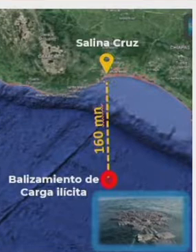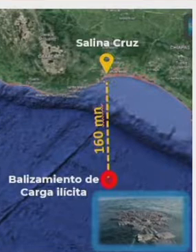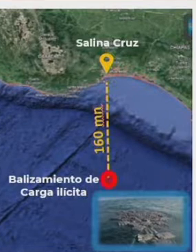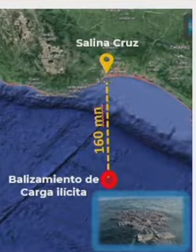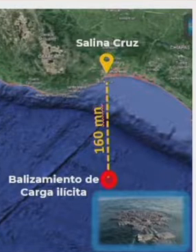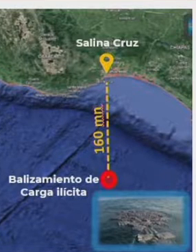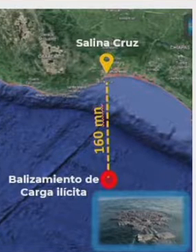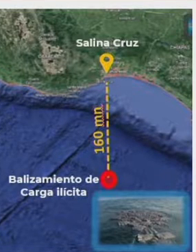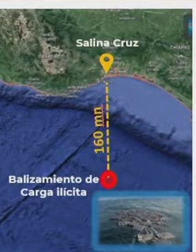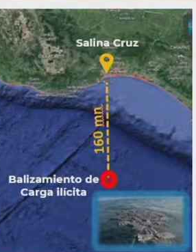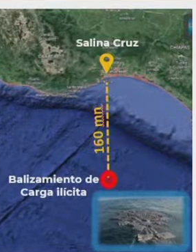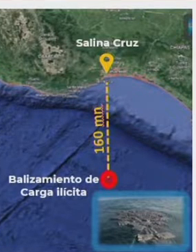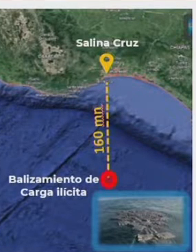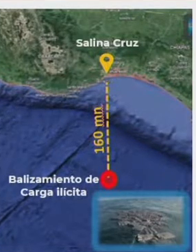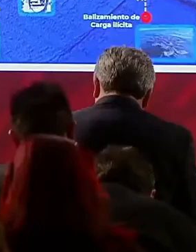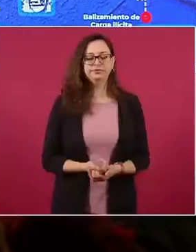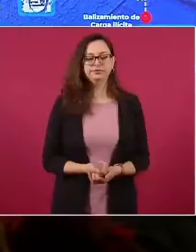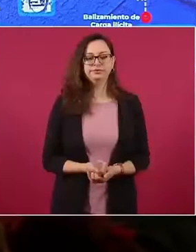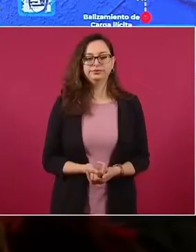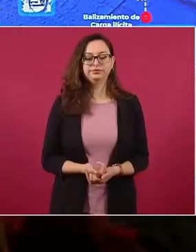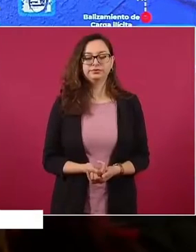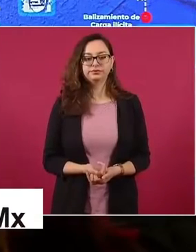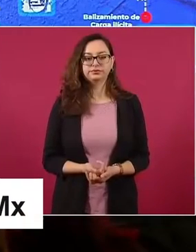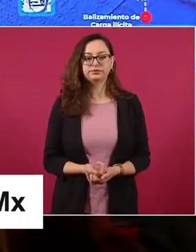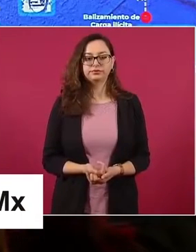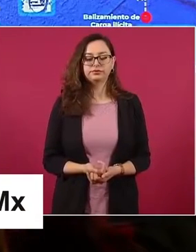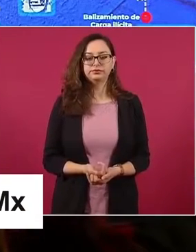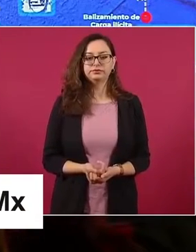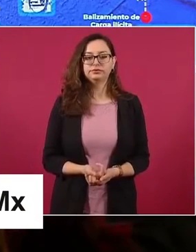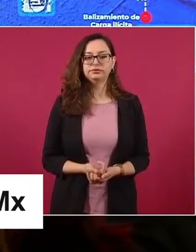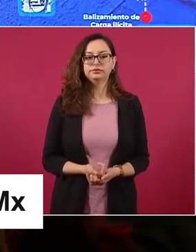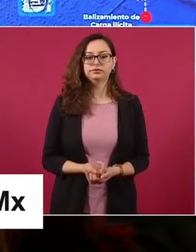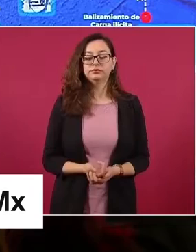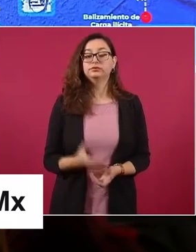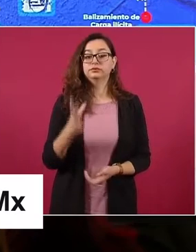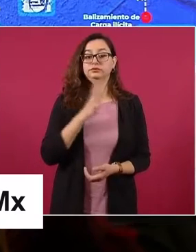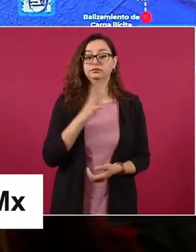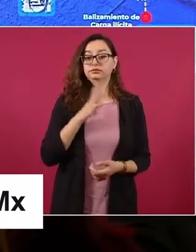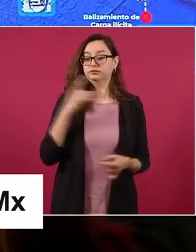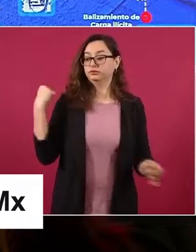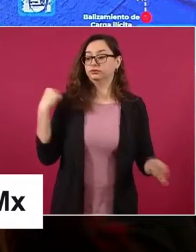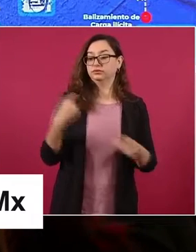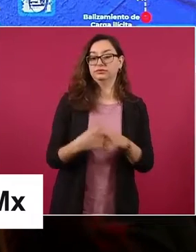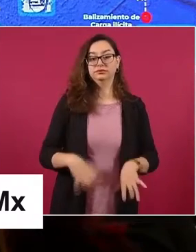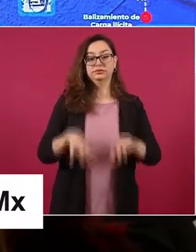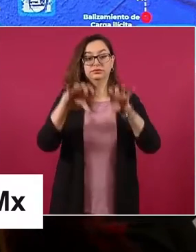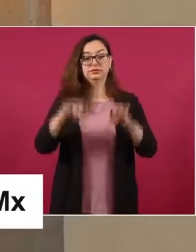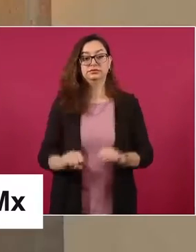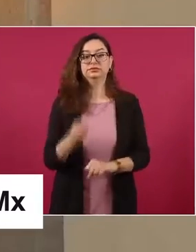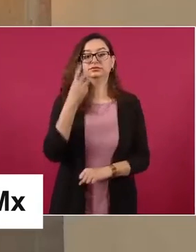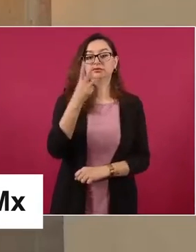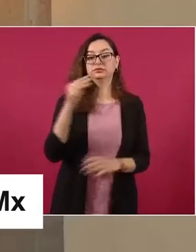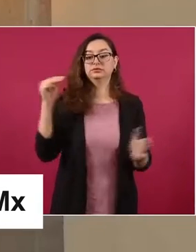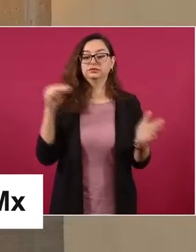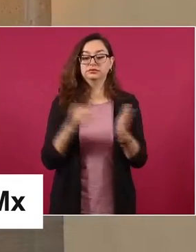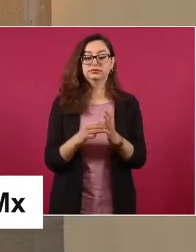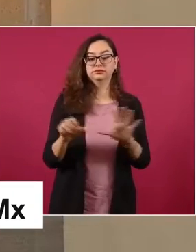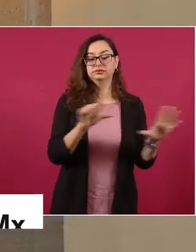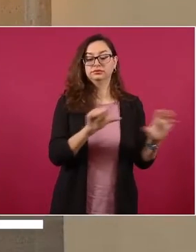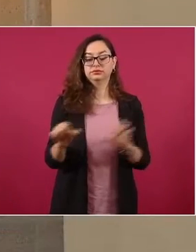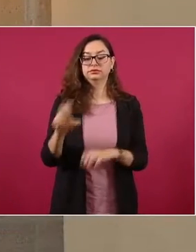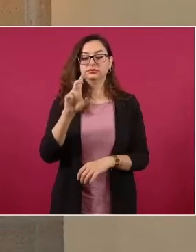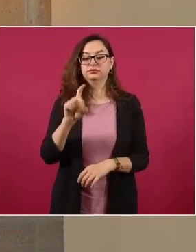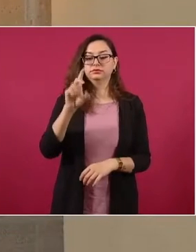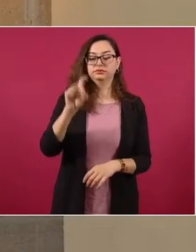lograron en estas diferentes operaciones el aseguramiento de tres mil 634 kilogramos